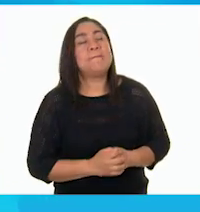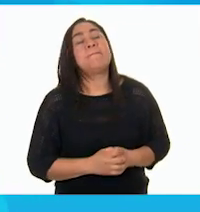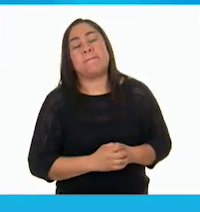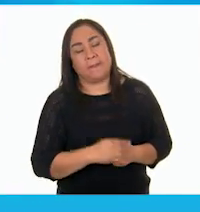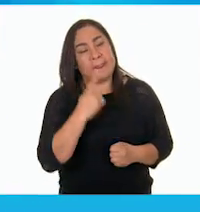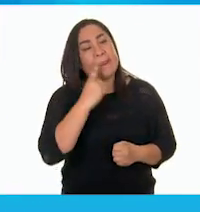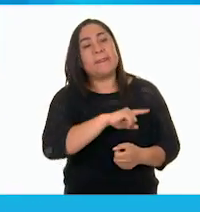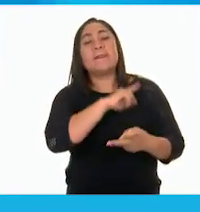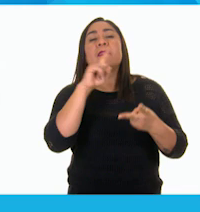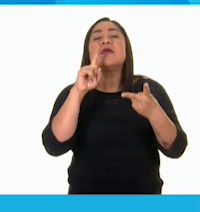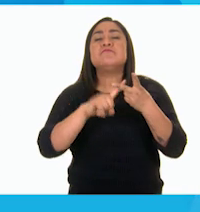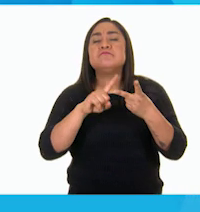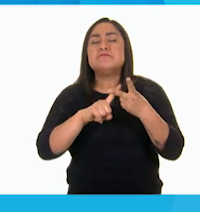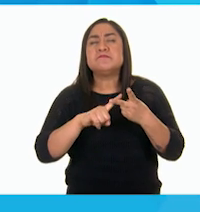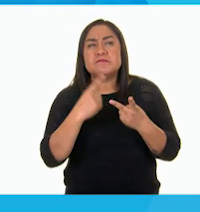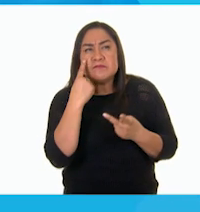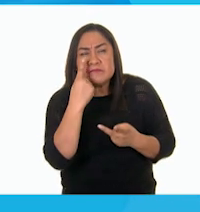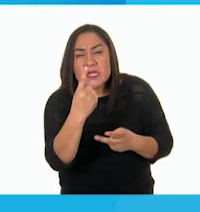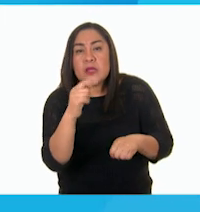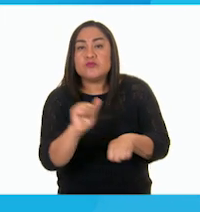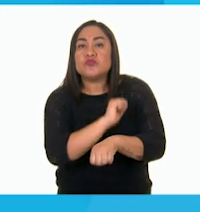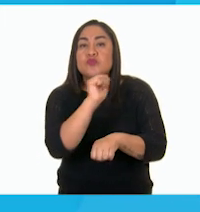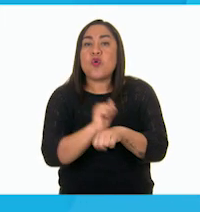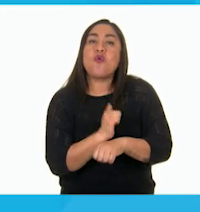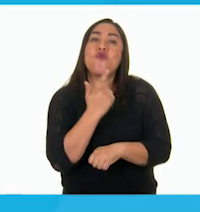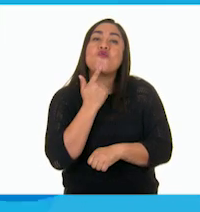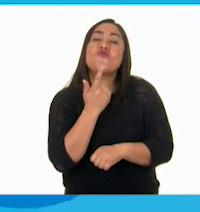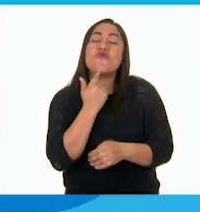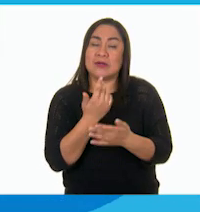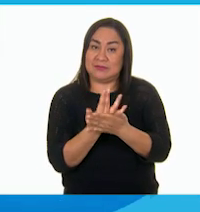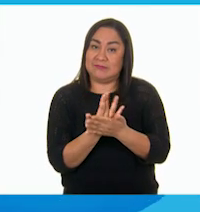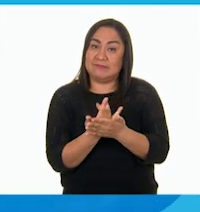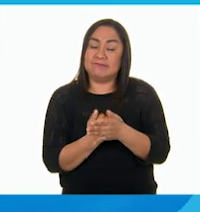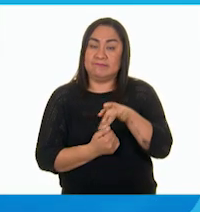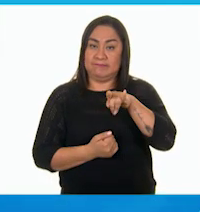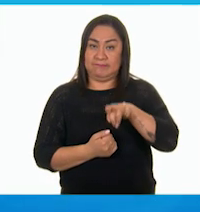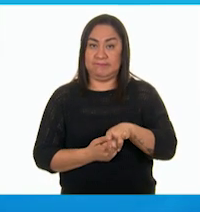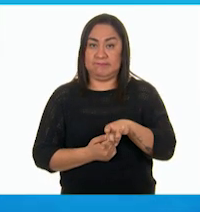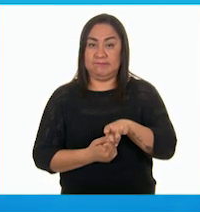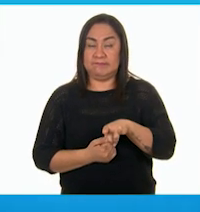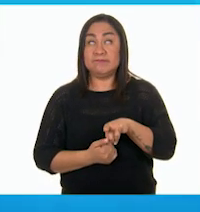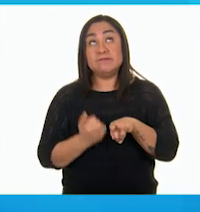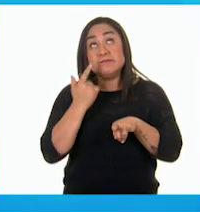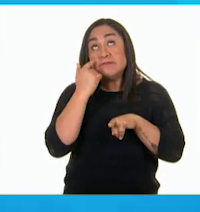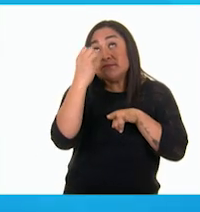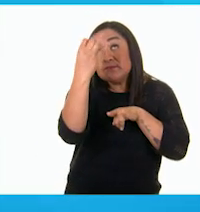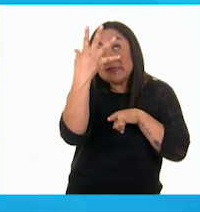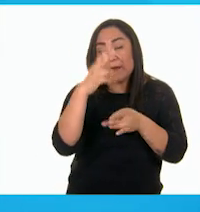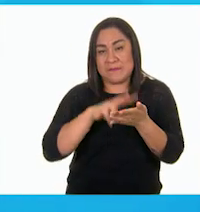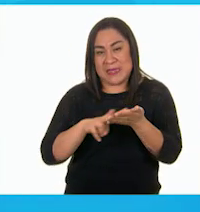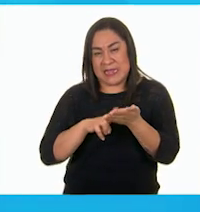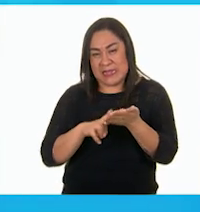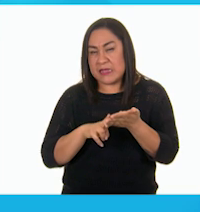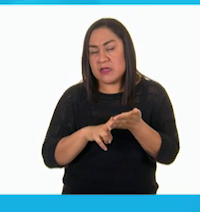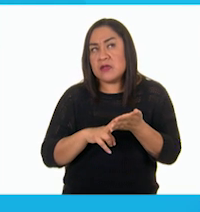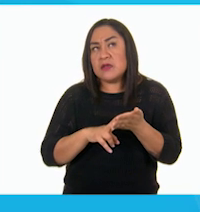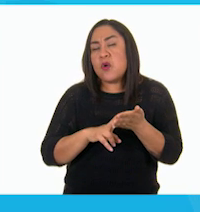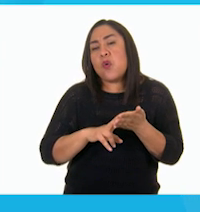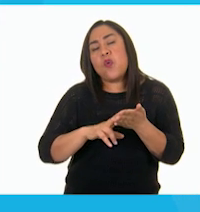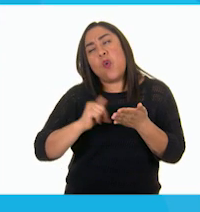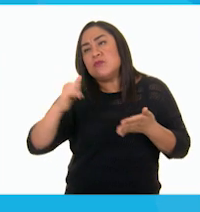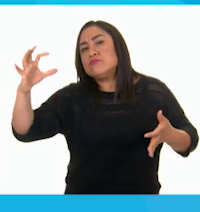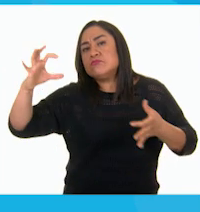en la segunda imagen observamos un carro rojo esperando, de igual forma a que el semáforo cambie a verde. ¿Con qué imagen la